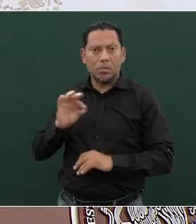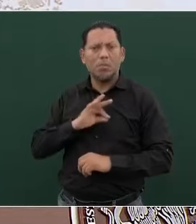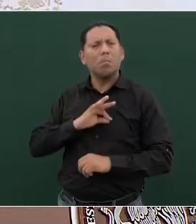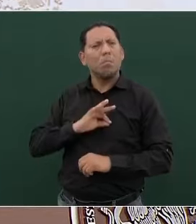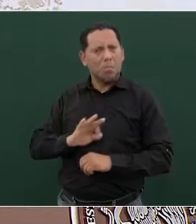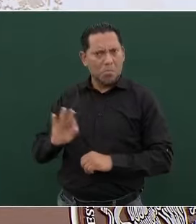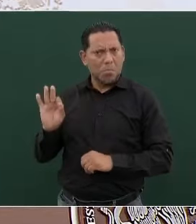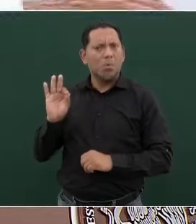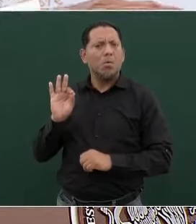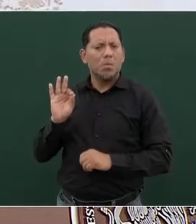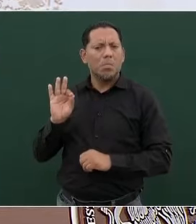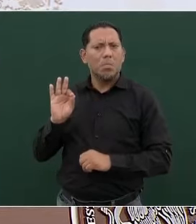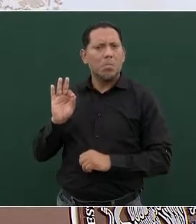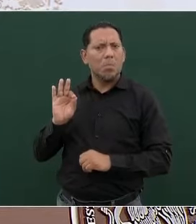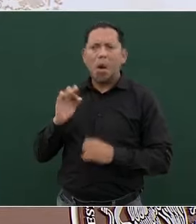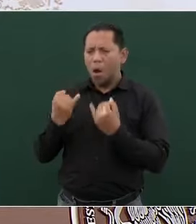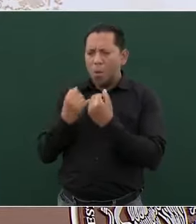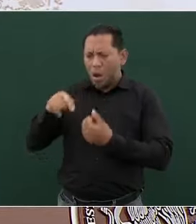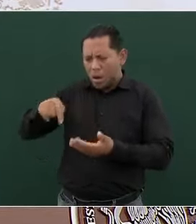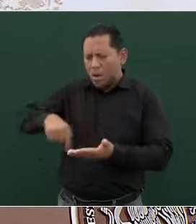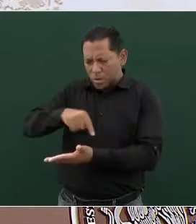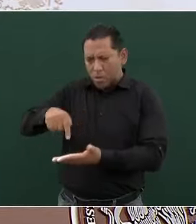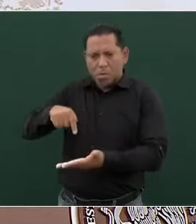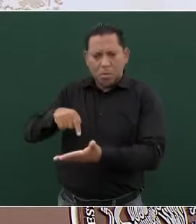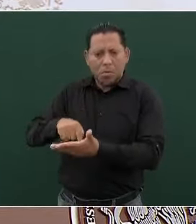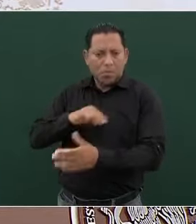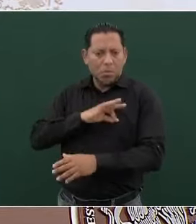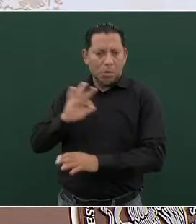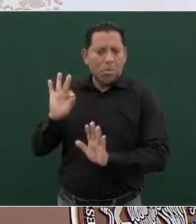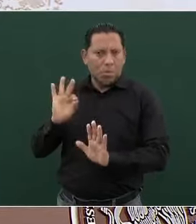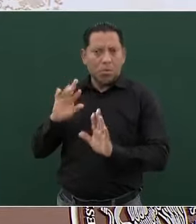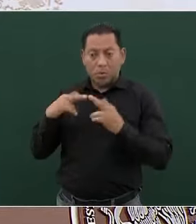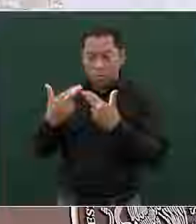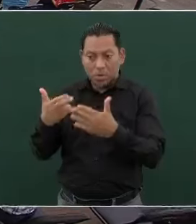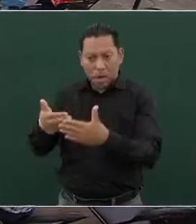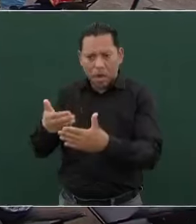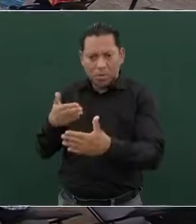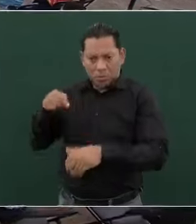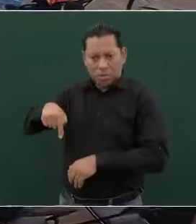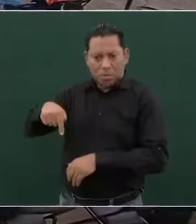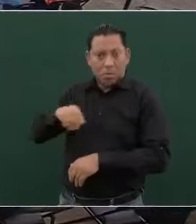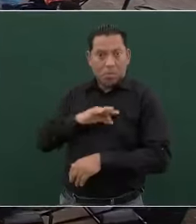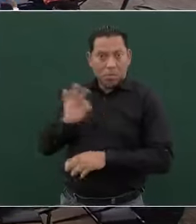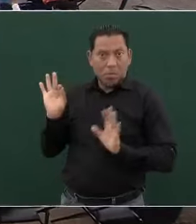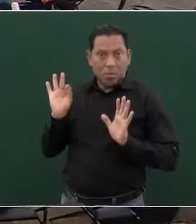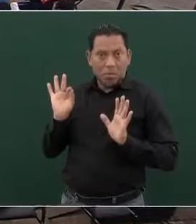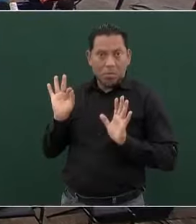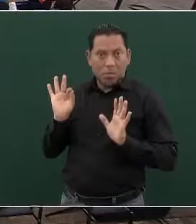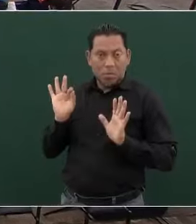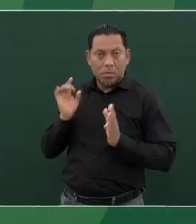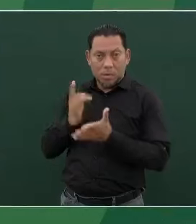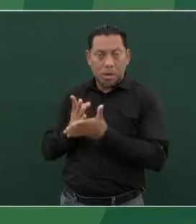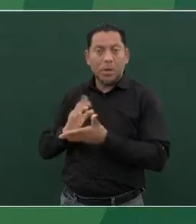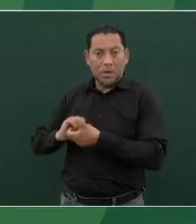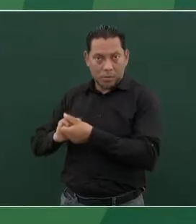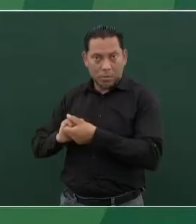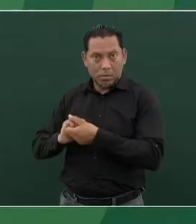podamos aquí mismo, si les parece. Nada más los saludos